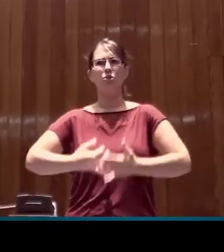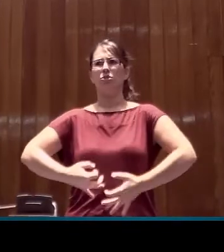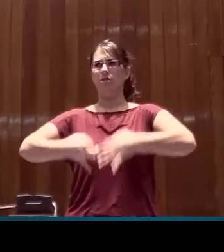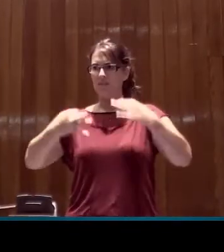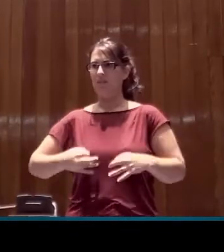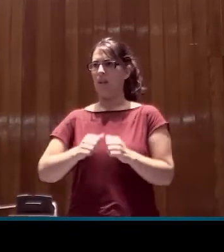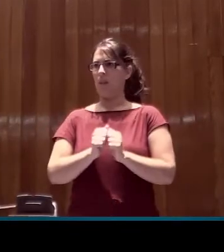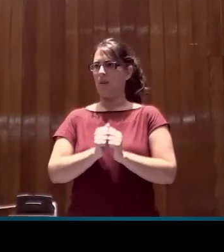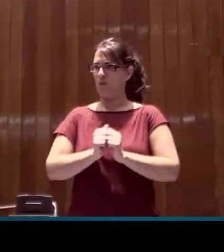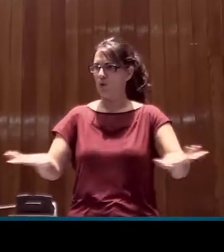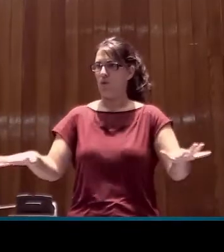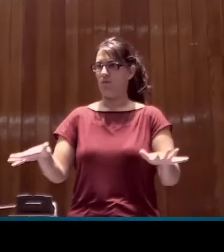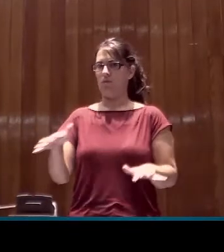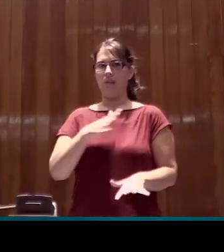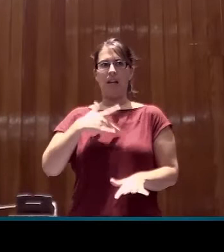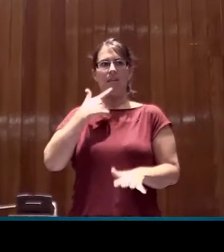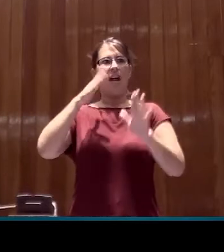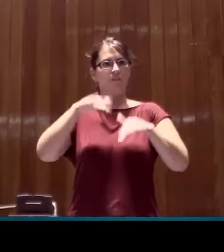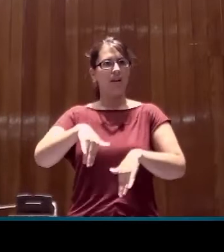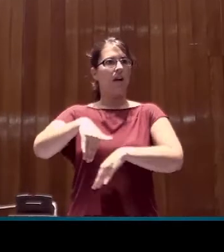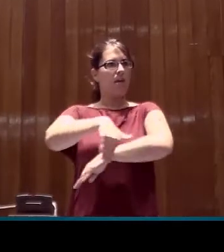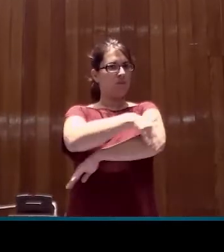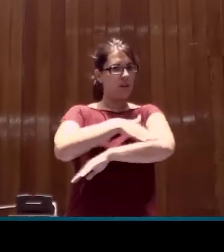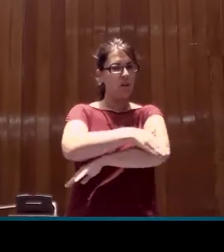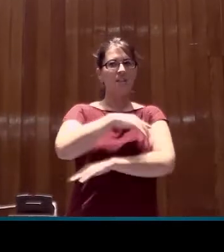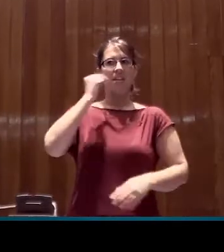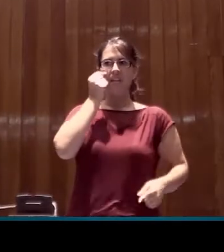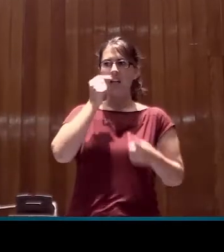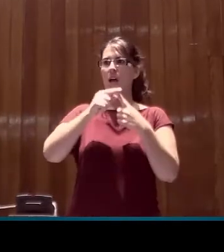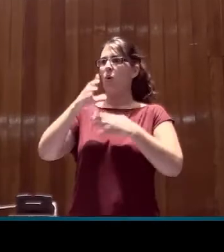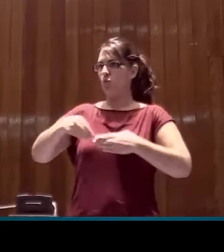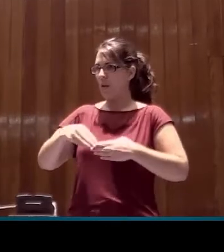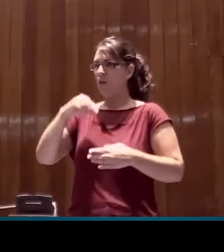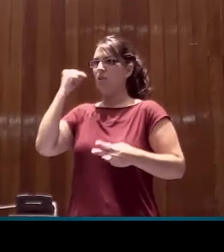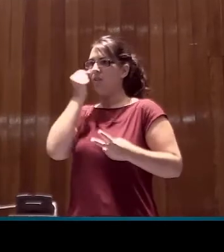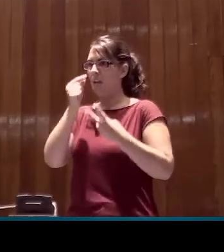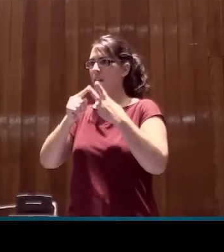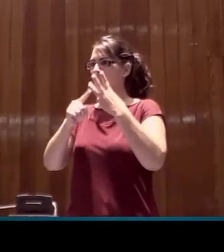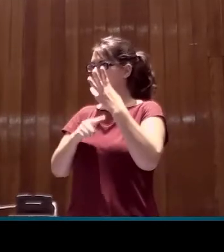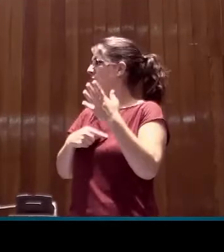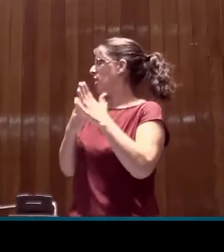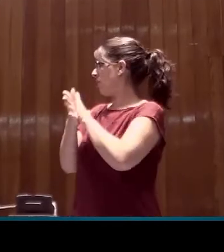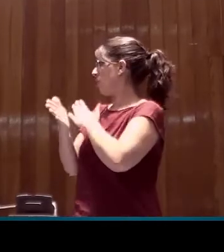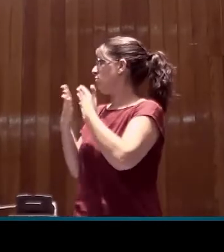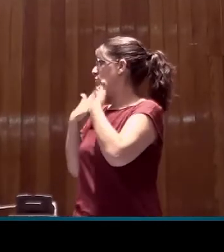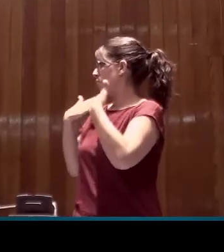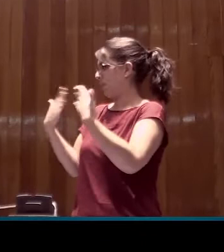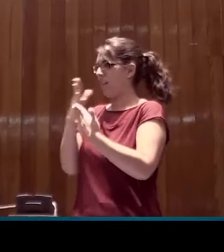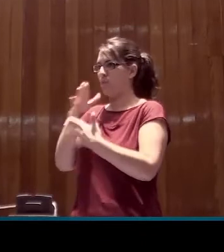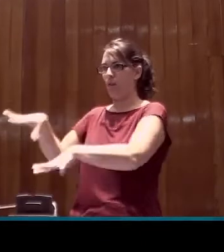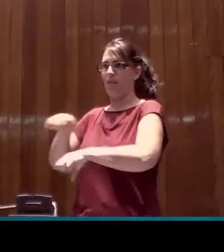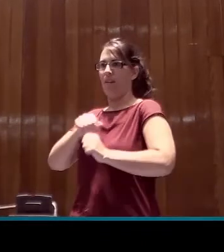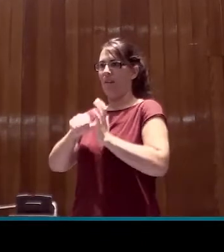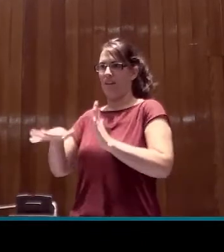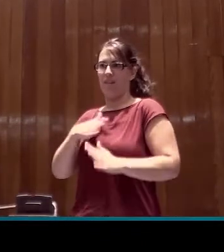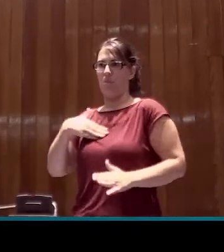tienen que llegar, a las administraciones, a los usuarios, etcétera, etcétera. Muchas gracias, por lo tanto, por desarrollar también esta labor de la que